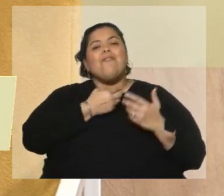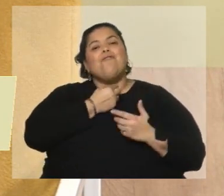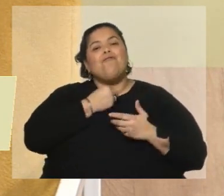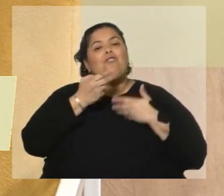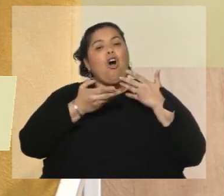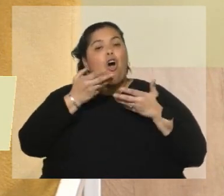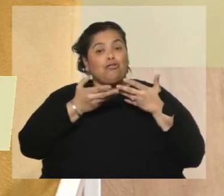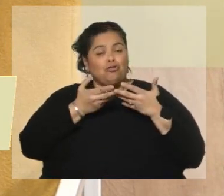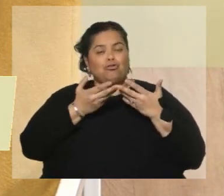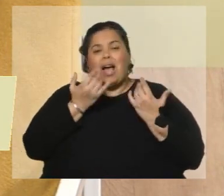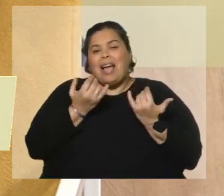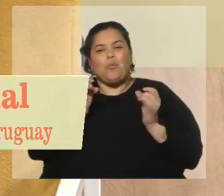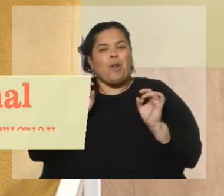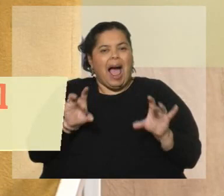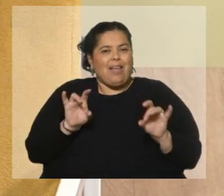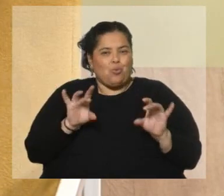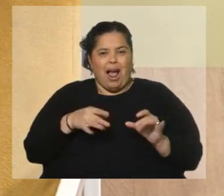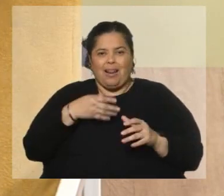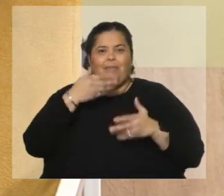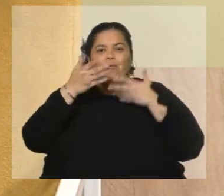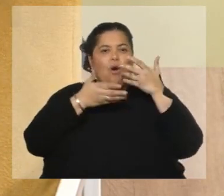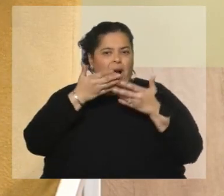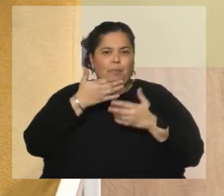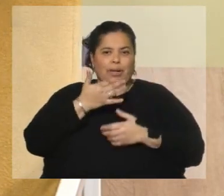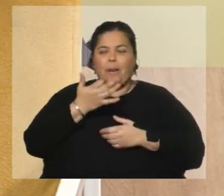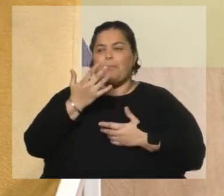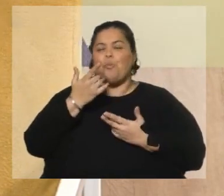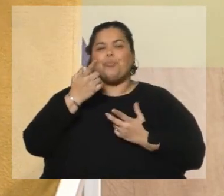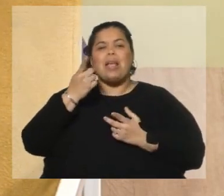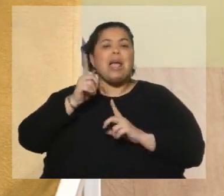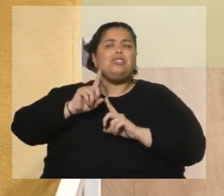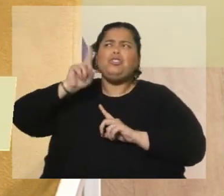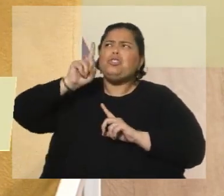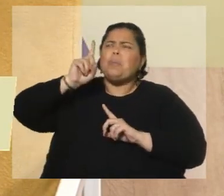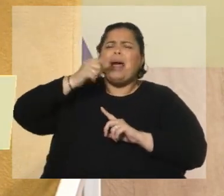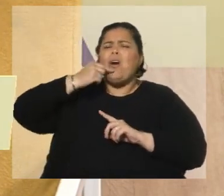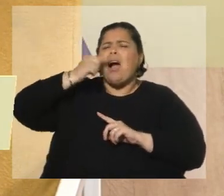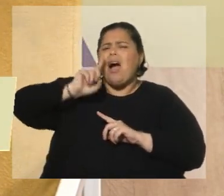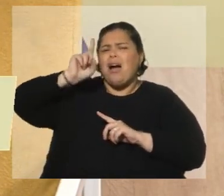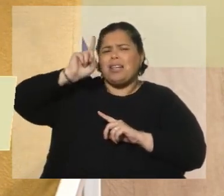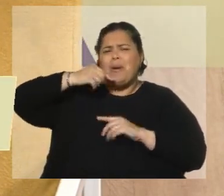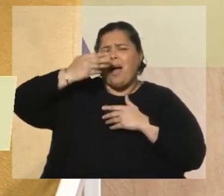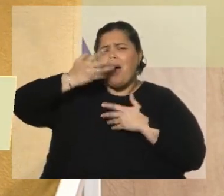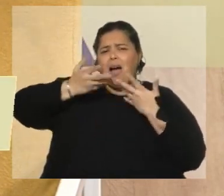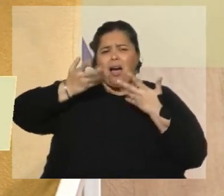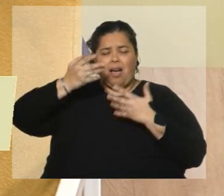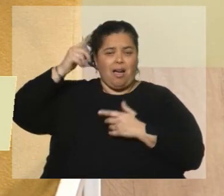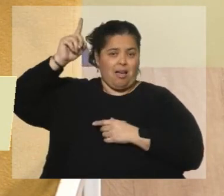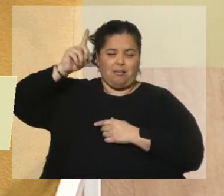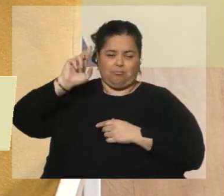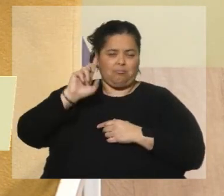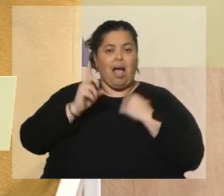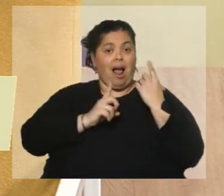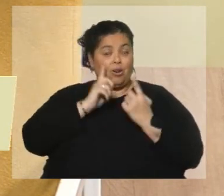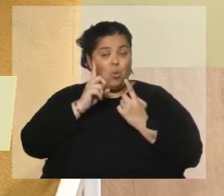naturaleza vocal. Uno tiende a pensar que si es una soprano, son todas las sopranos iguales. No. Es decir, hay sopranos con